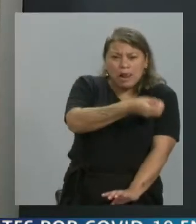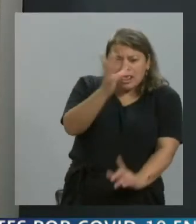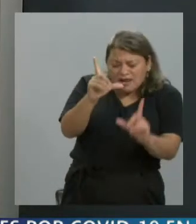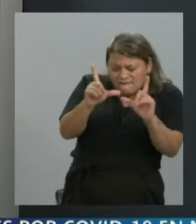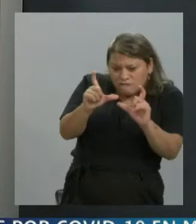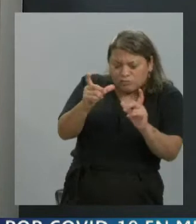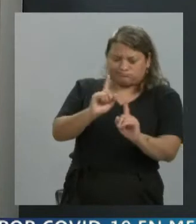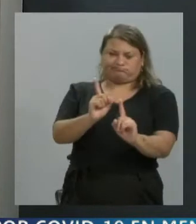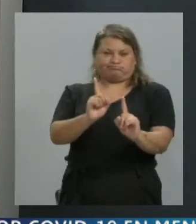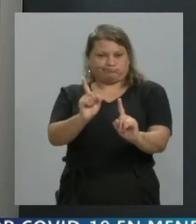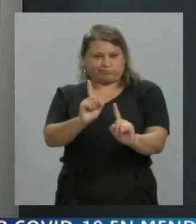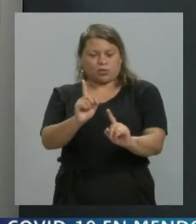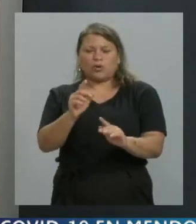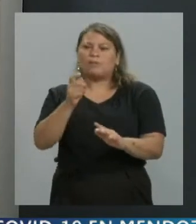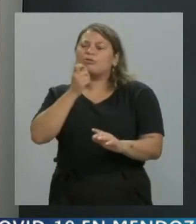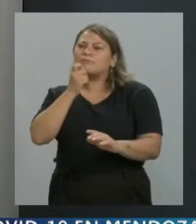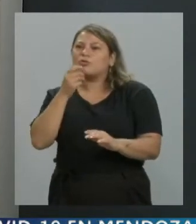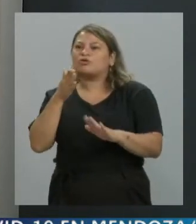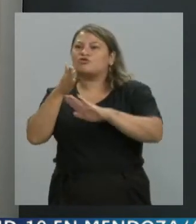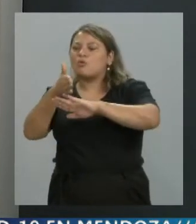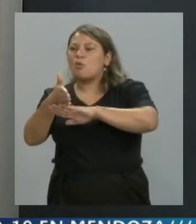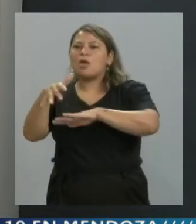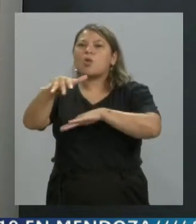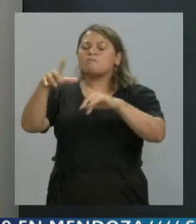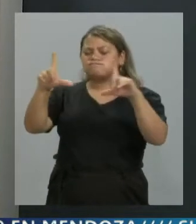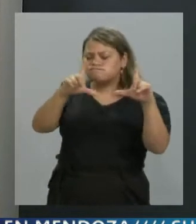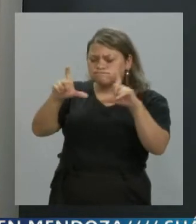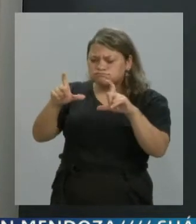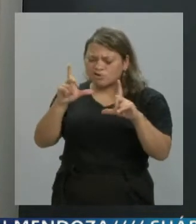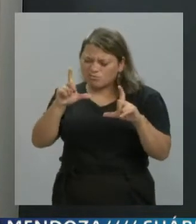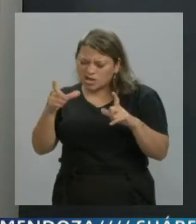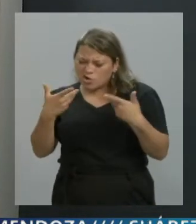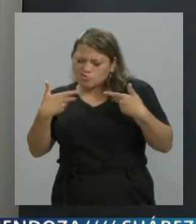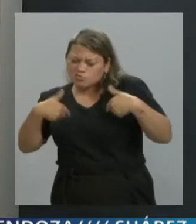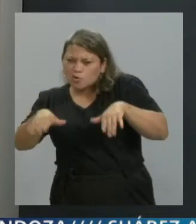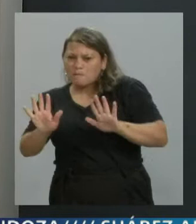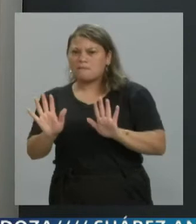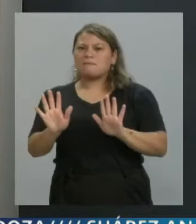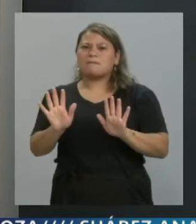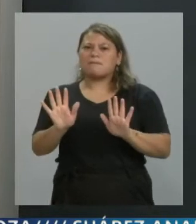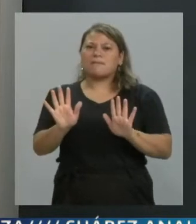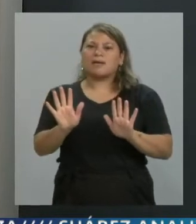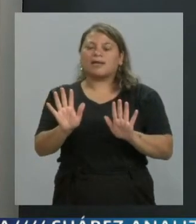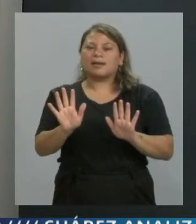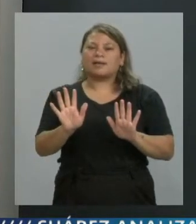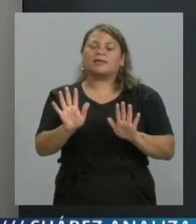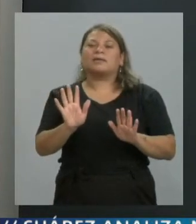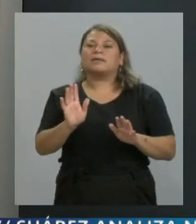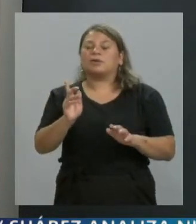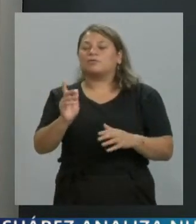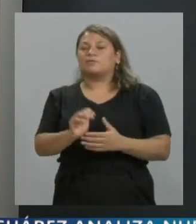va a nutrirse de un banco de imágenes, hay imágenes que son comunes, pero desde la óptica que tienen ustedes,